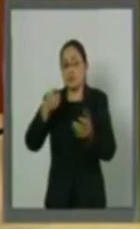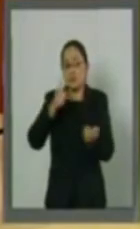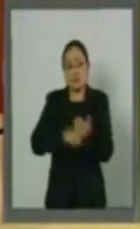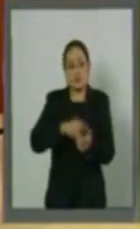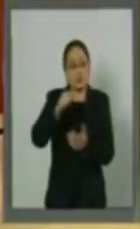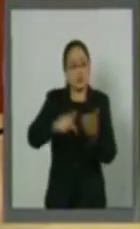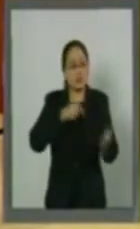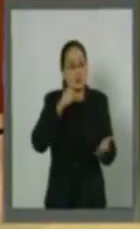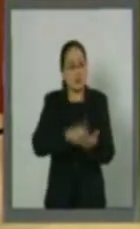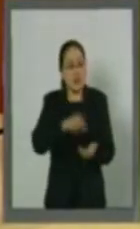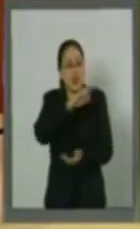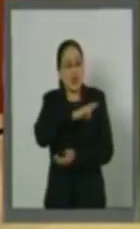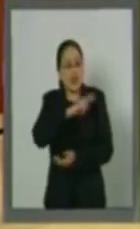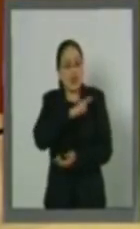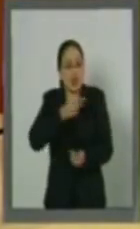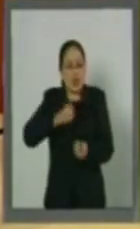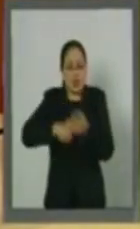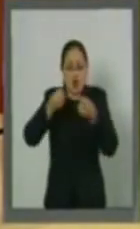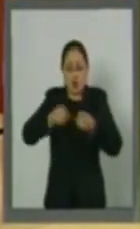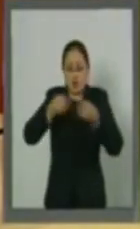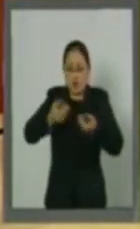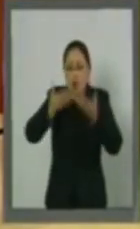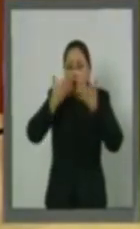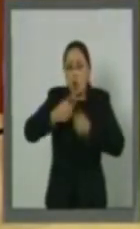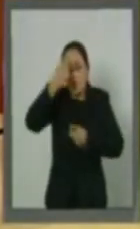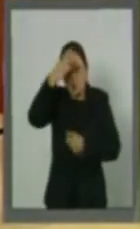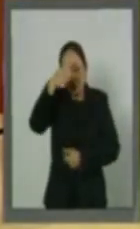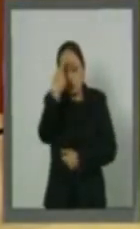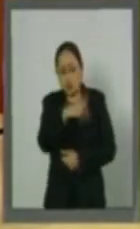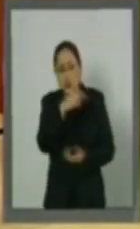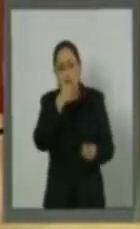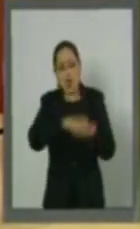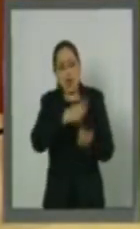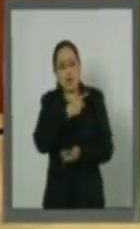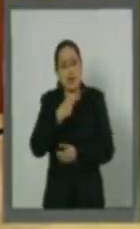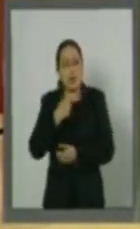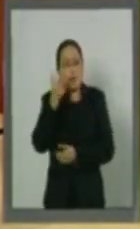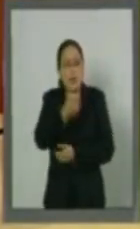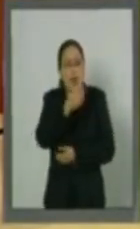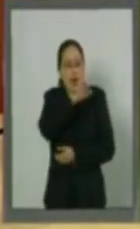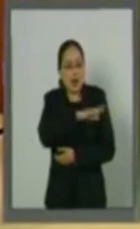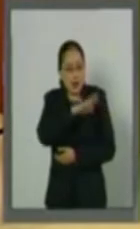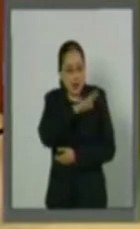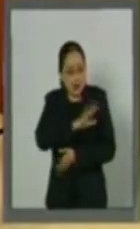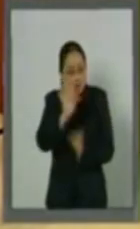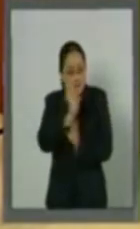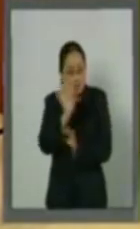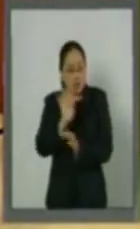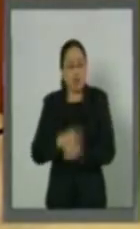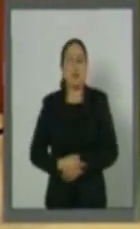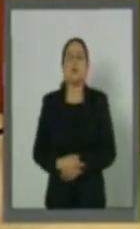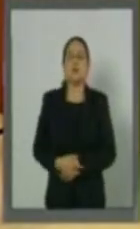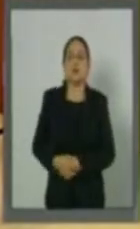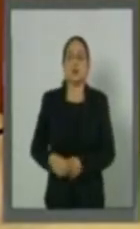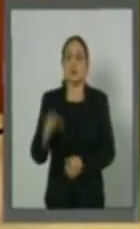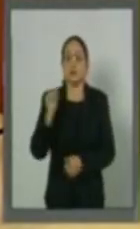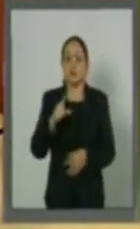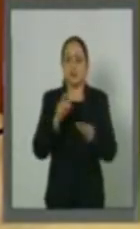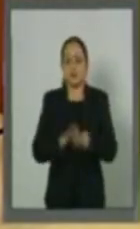un domicilio fiscal, los que no tienen oficinas propias. Es importante también mencionar que